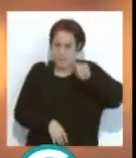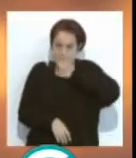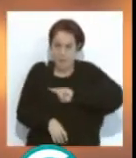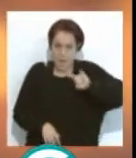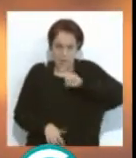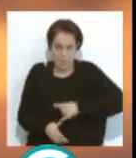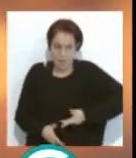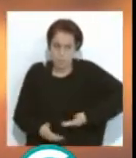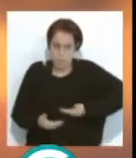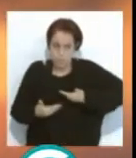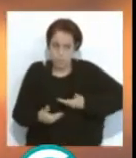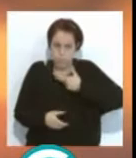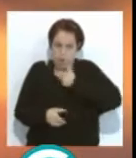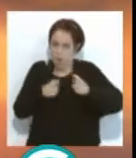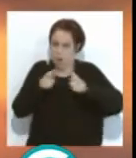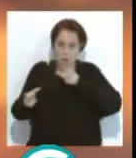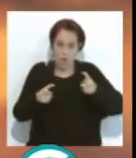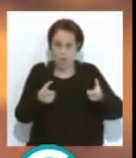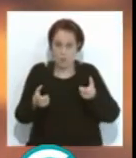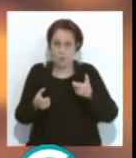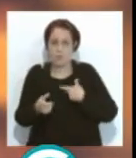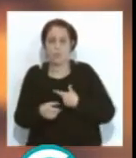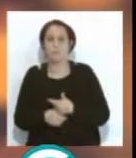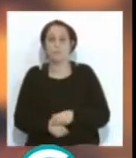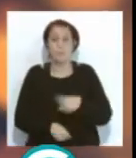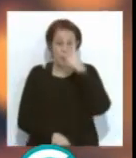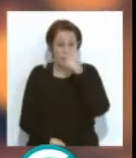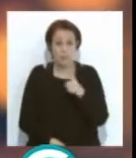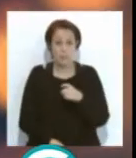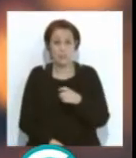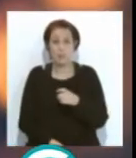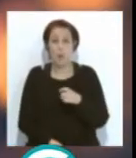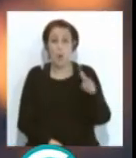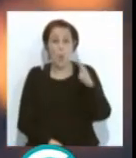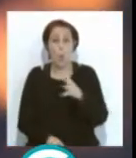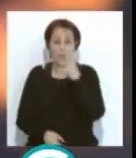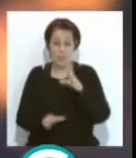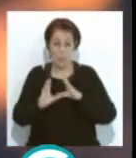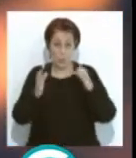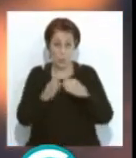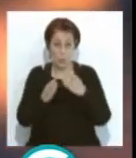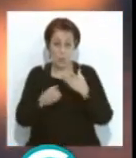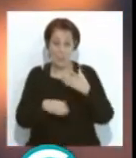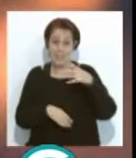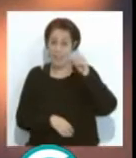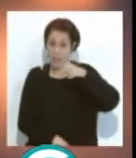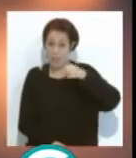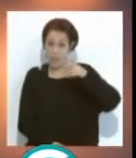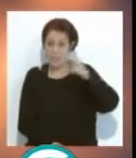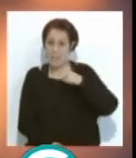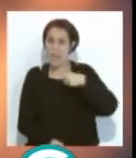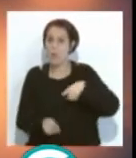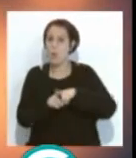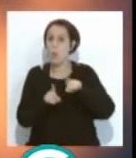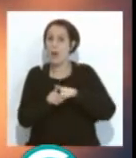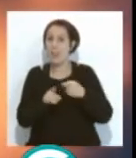carga a una agrupación. cuarteto de San Fernando. El cuarteto, ¿no? Que recordamos que... Que era de San Fernando. Puede ser, ¿no? Que iba como de